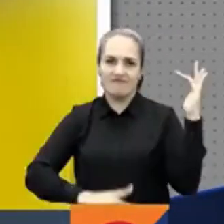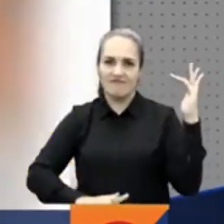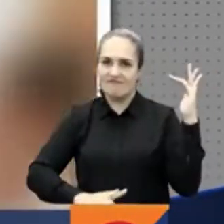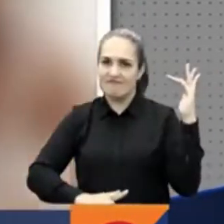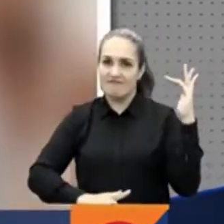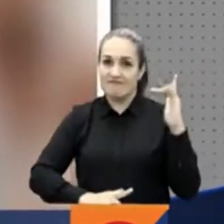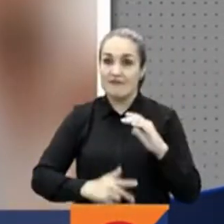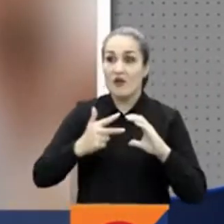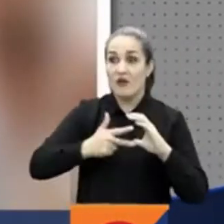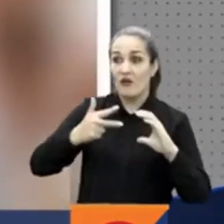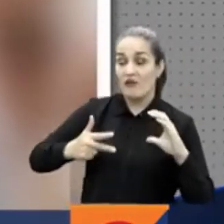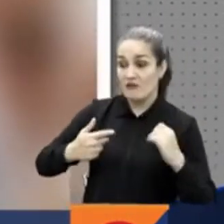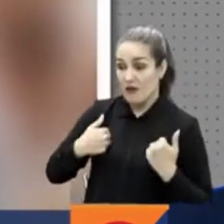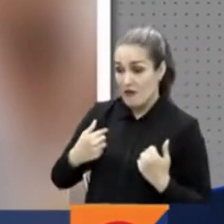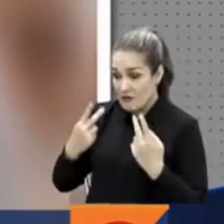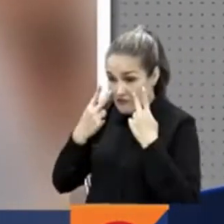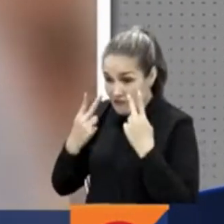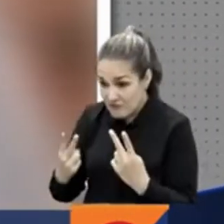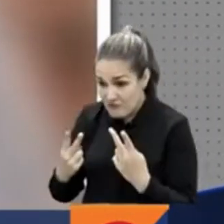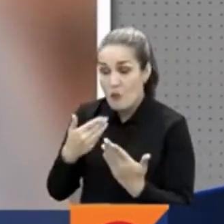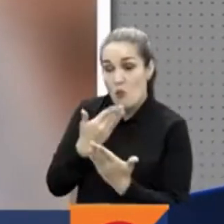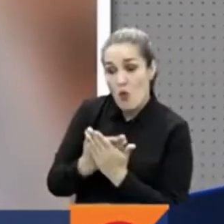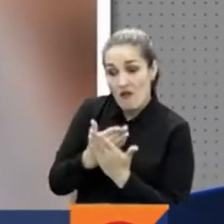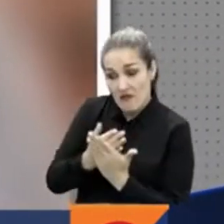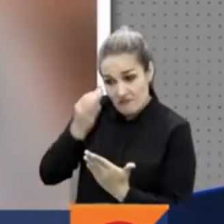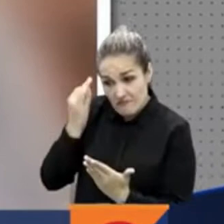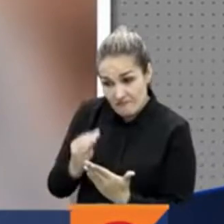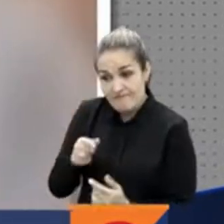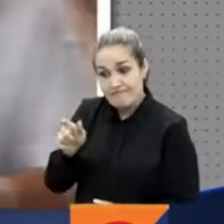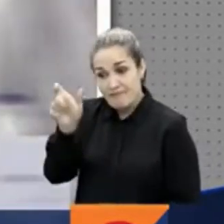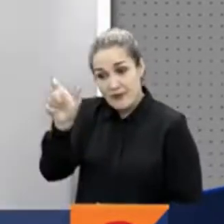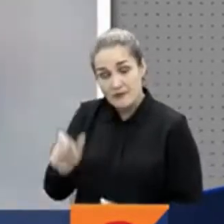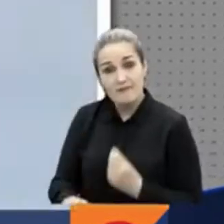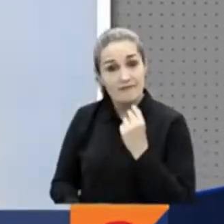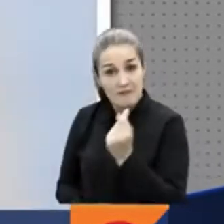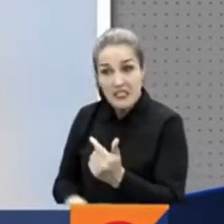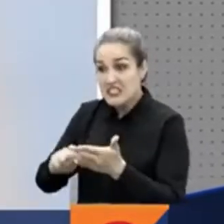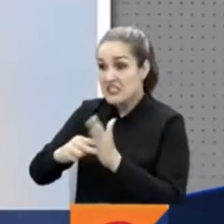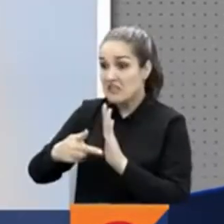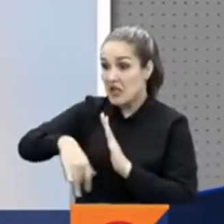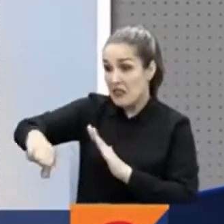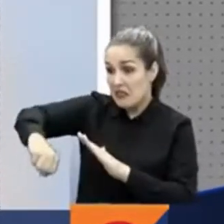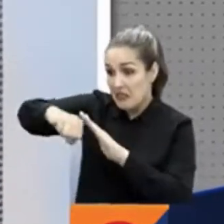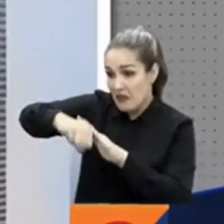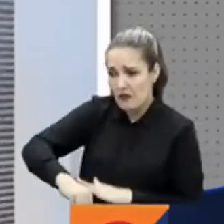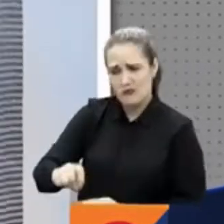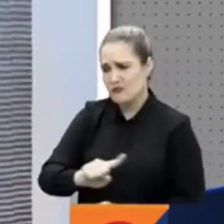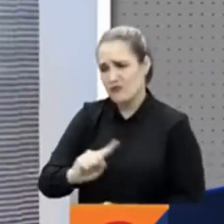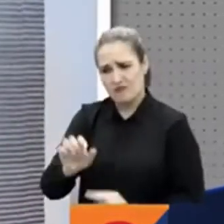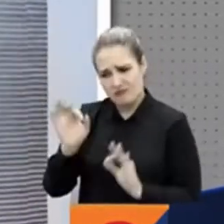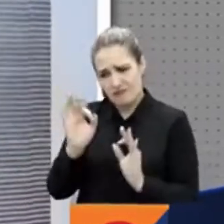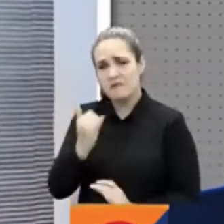que no hubo faltas en la valoración de las pruebas ni violación a los derechos fundamentales y políticos del funcionario.